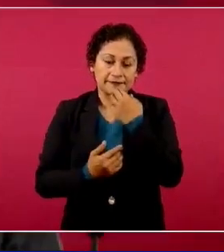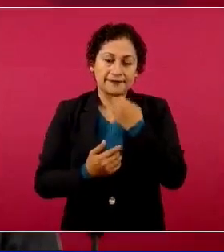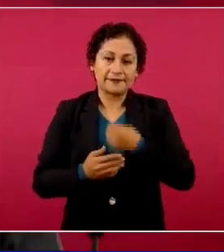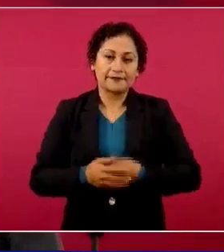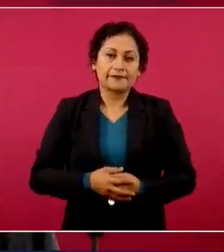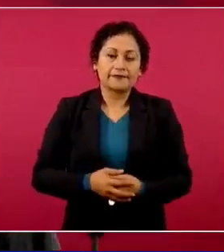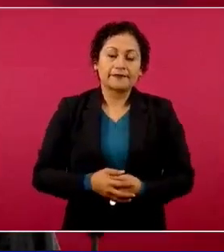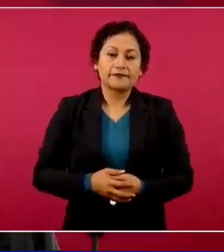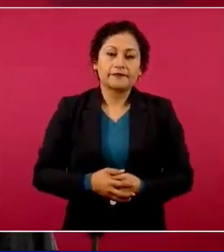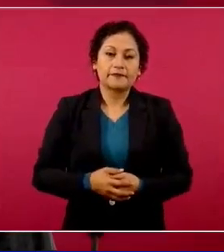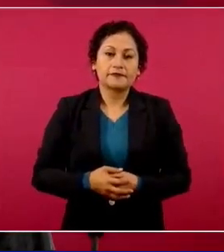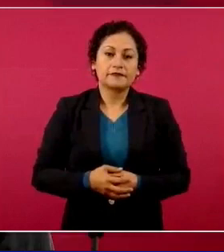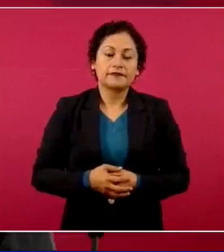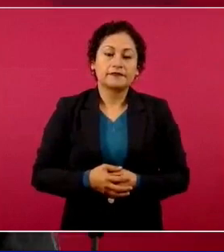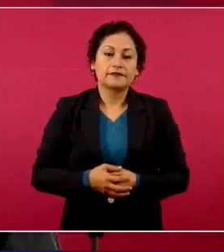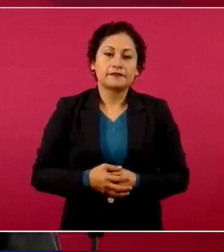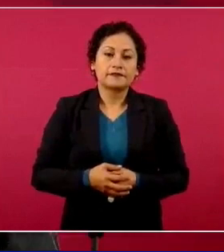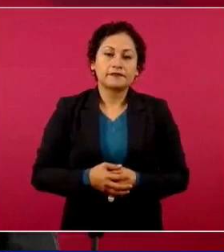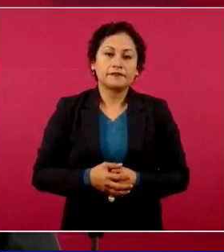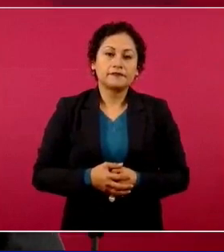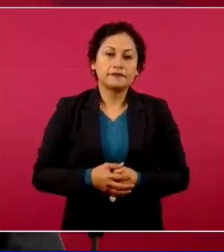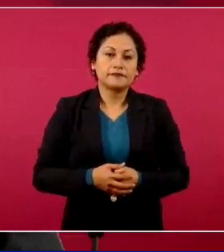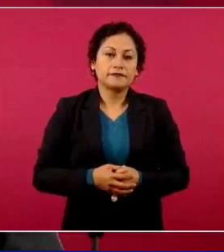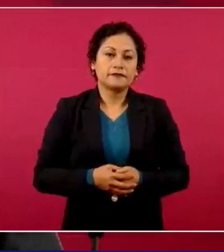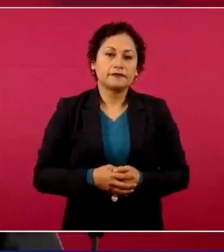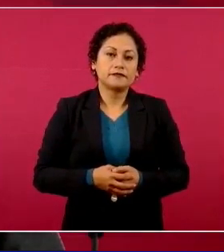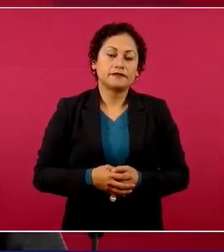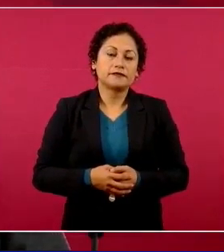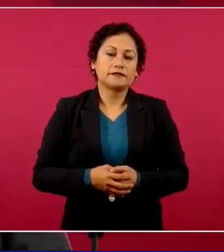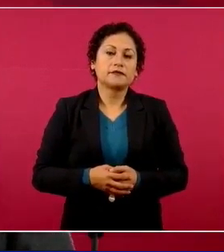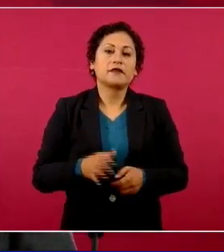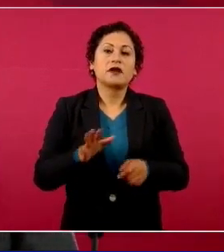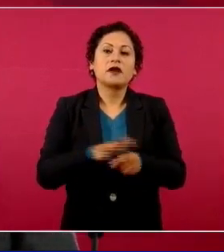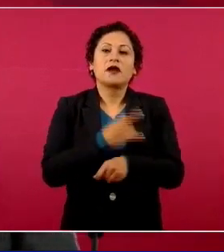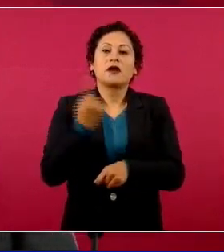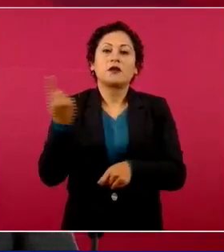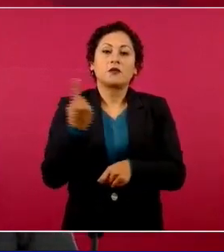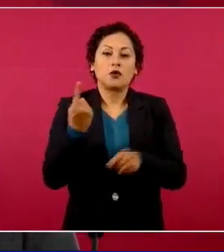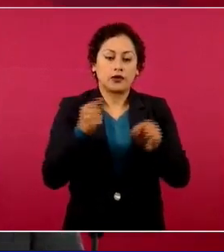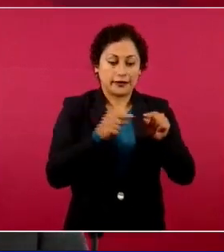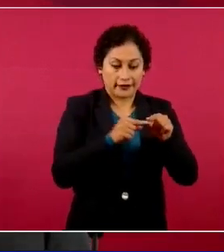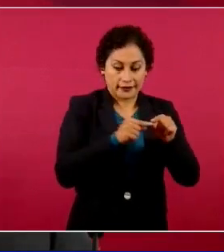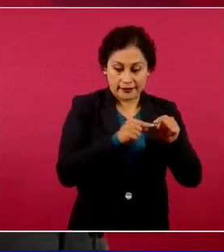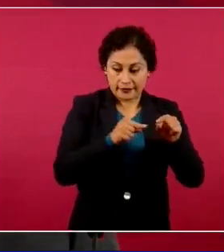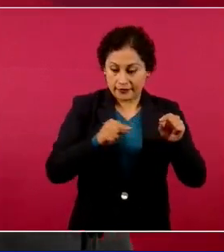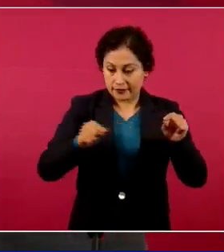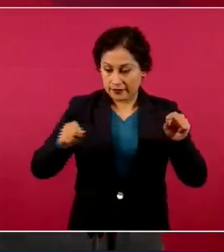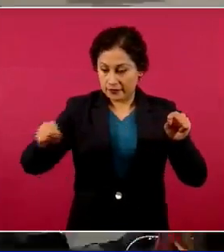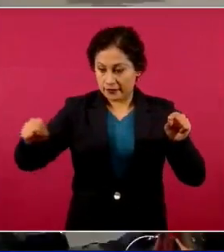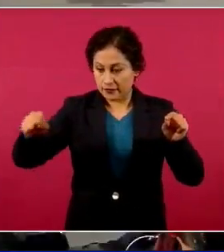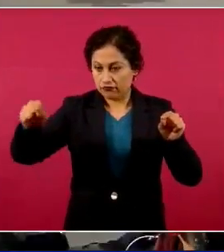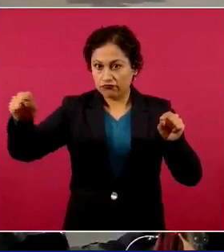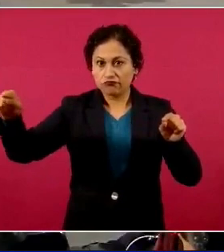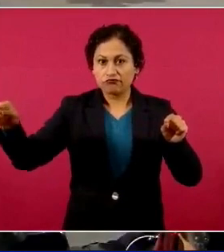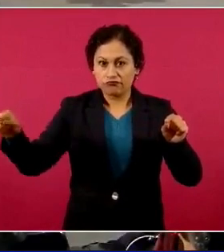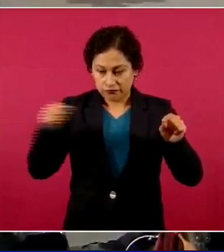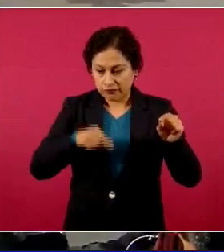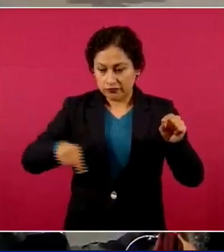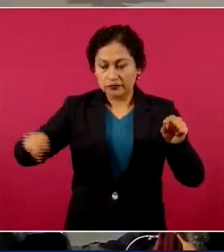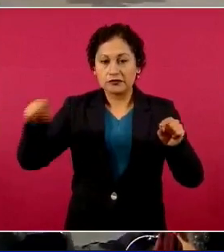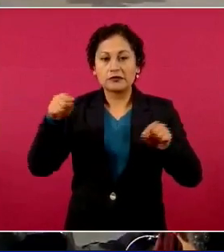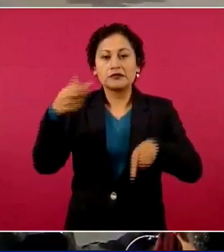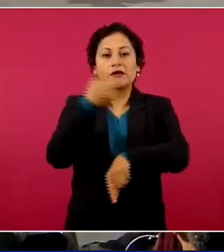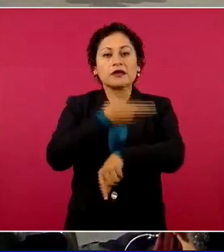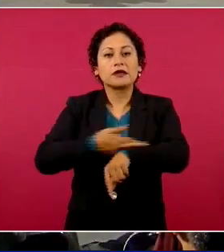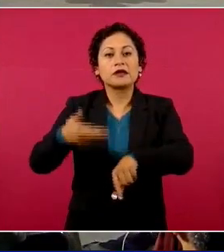un buen tramo, el derecho de vía